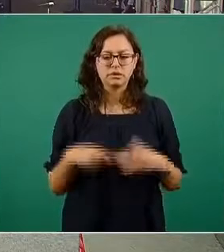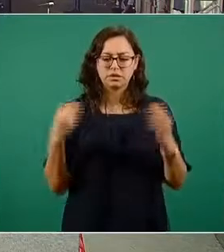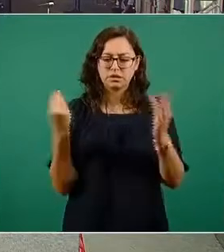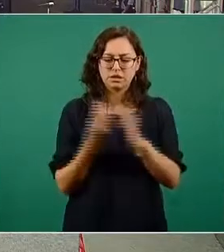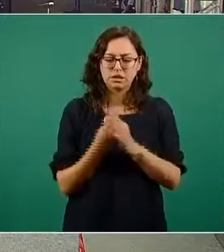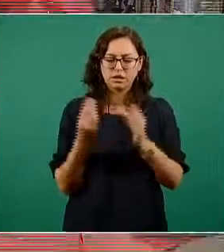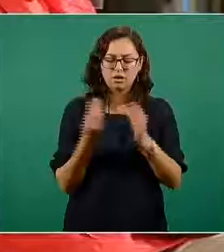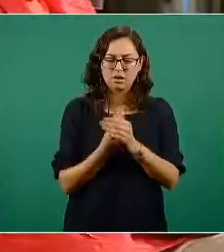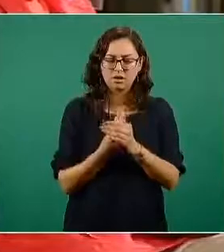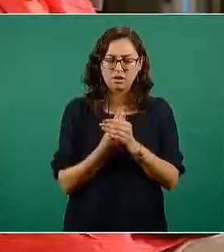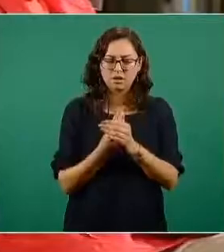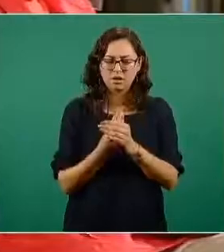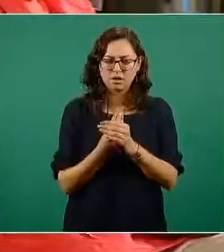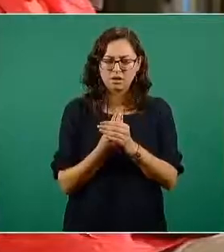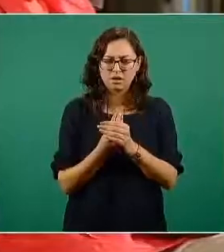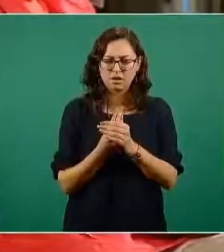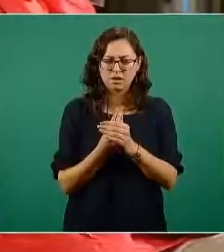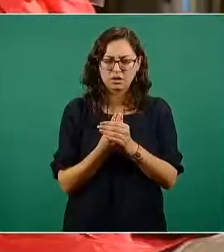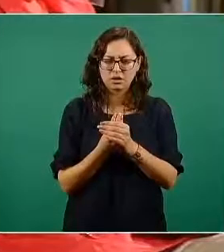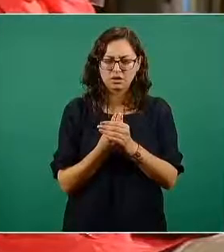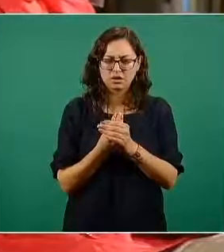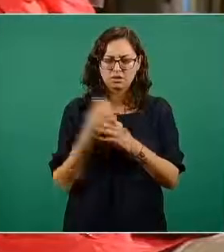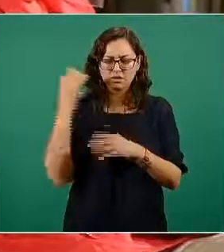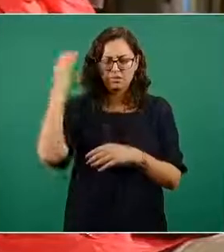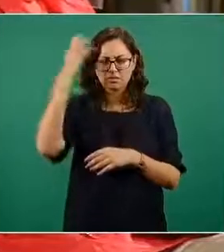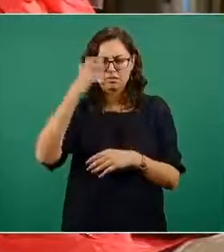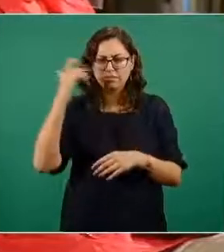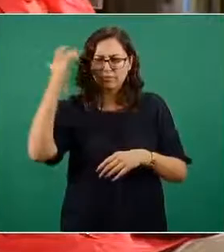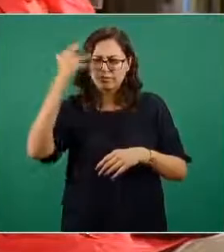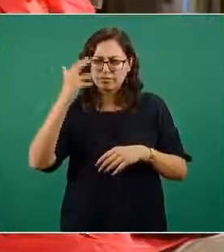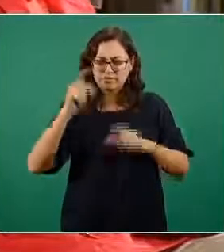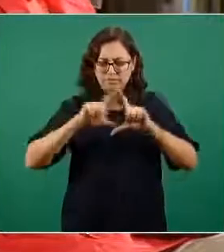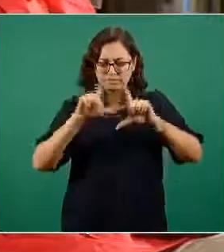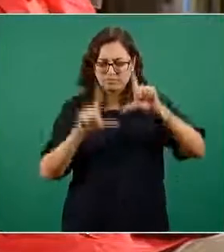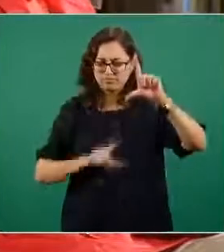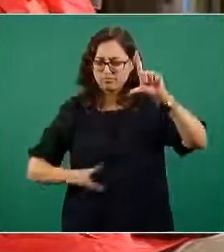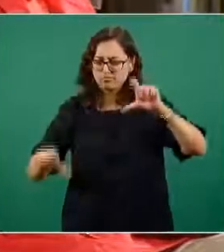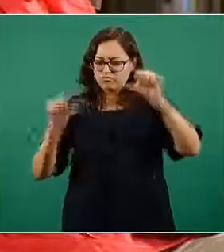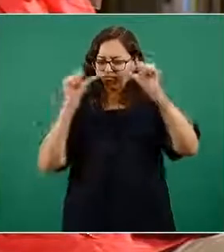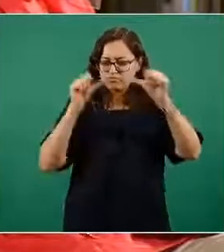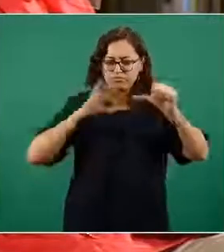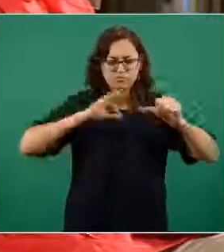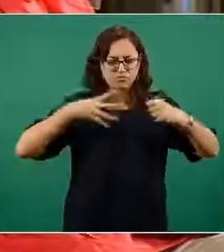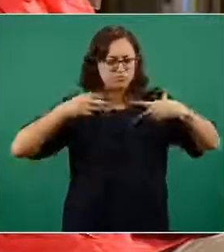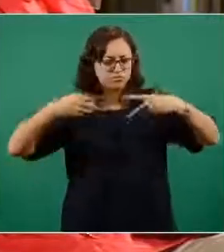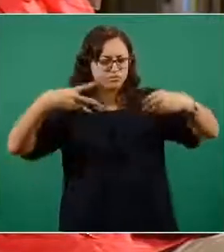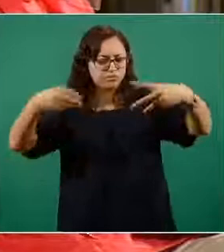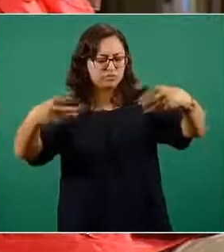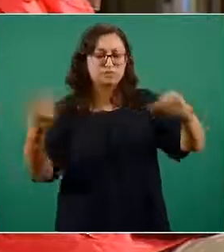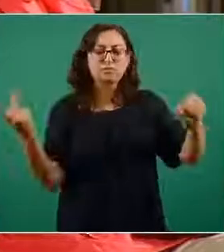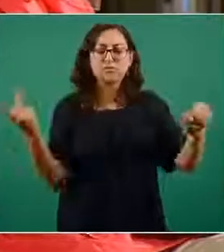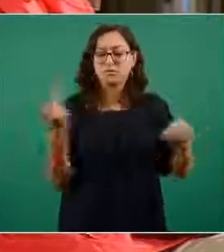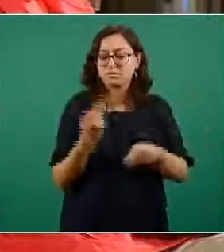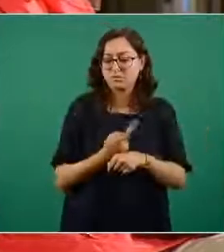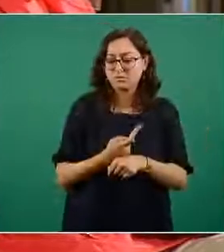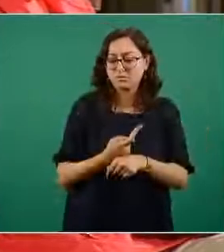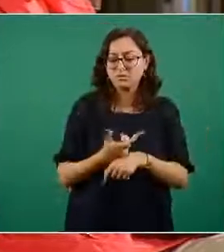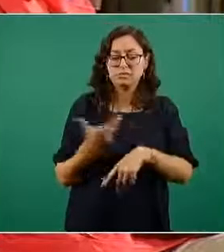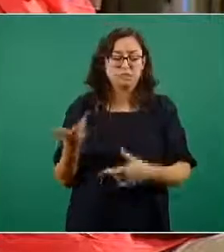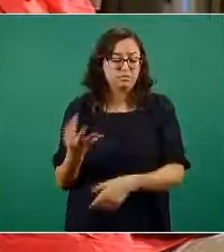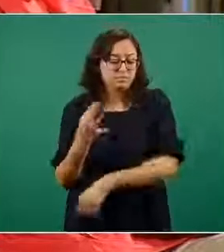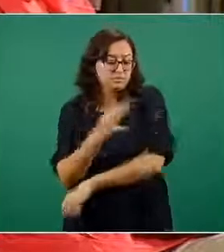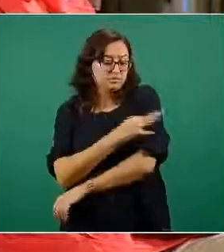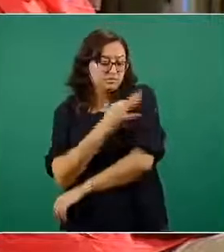sobre la respuesta de México ante la pandemia se habla de que la inmunización de rebaño con la vacuna se logrará en